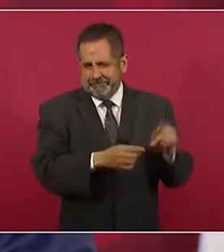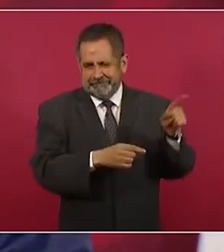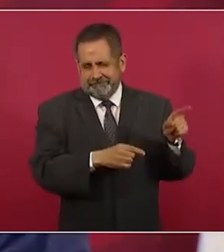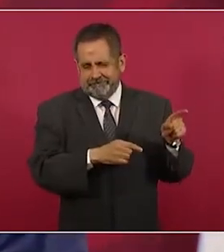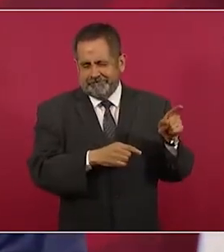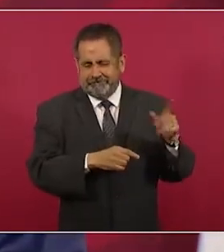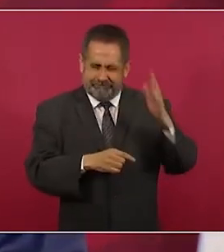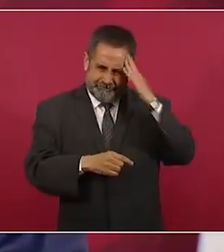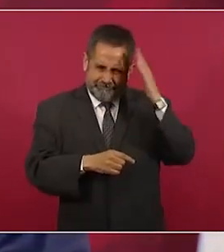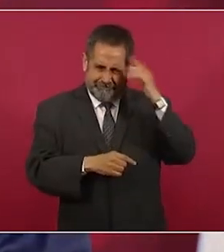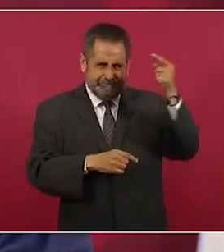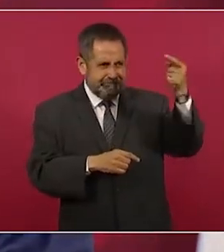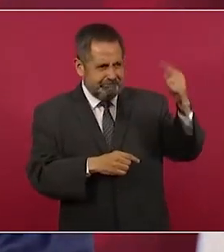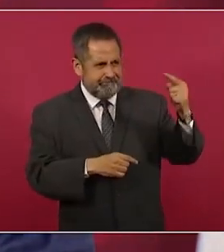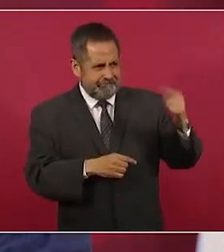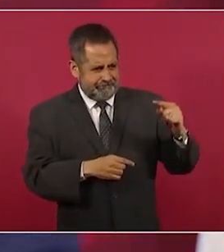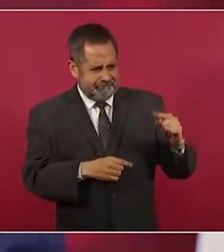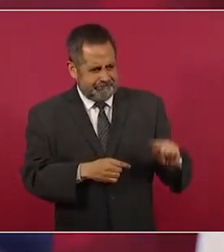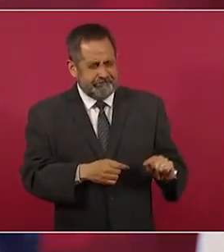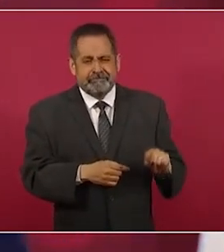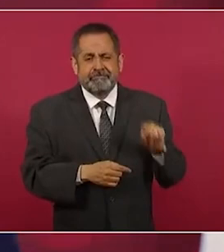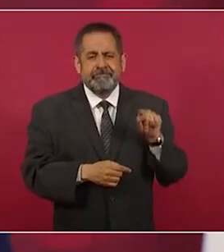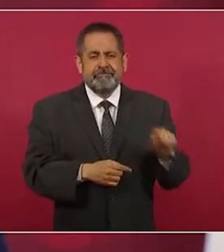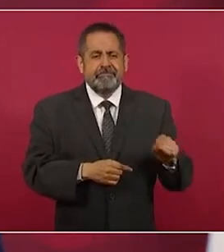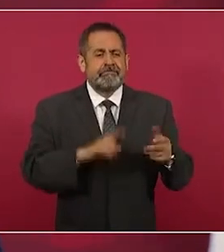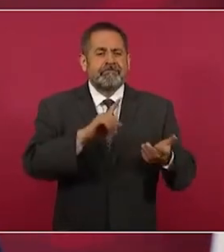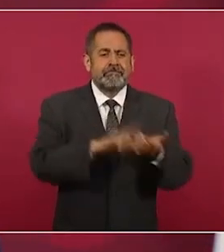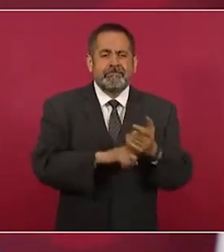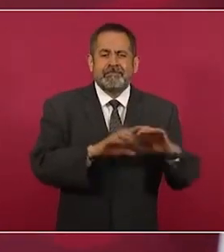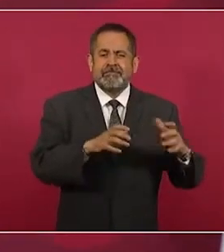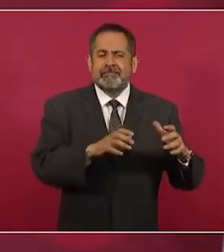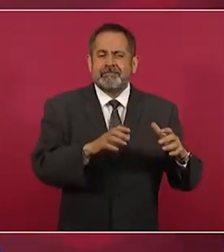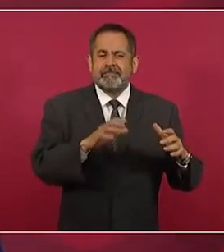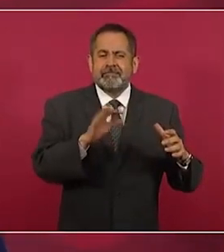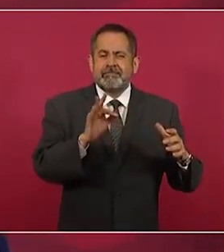son los fondos de inversión